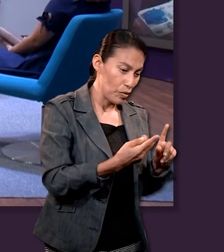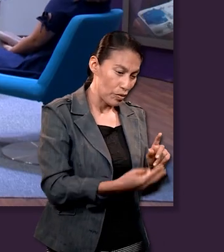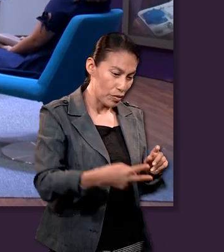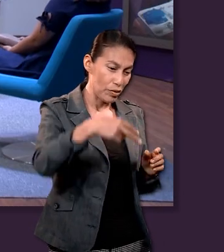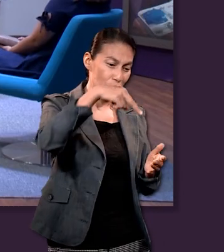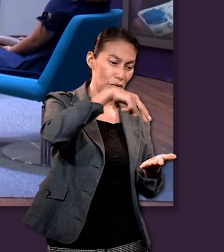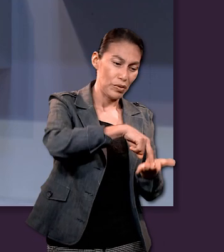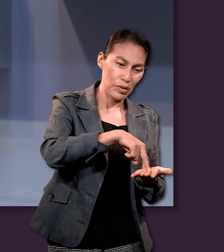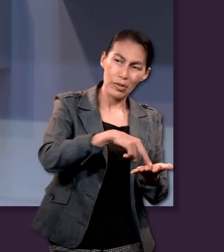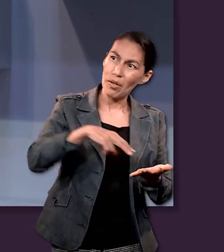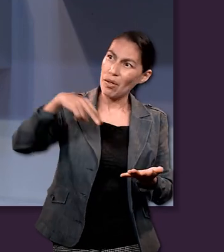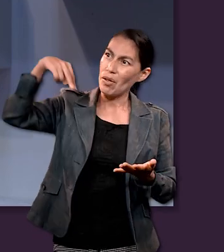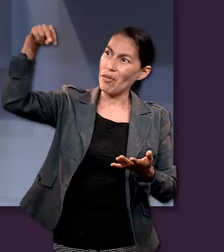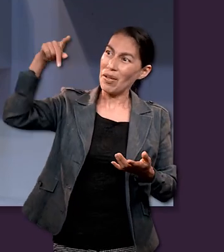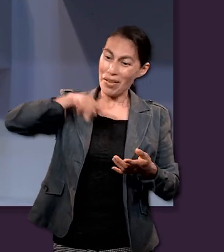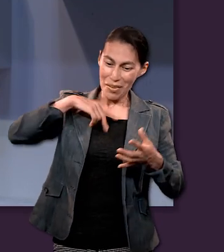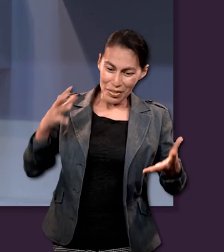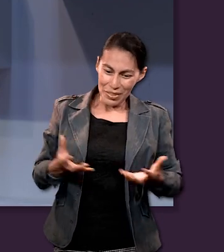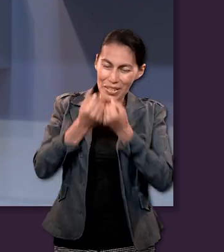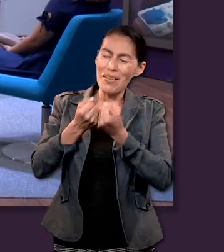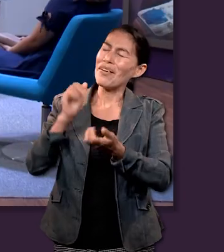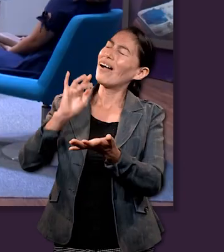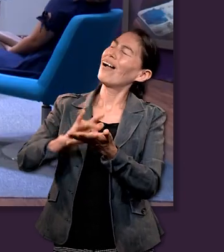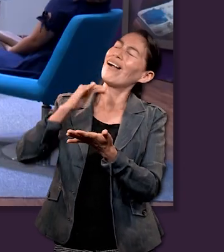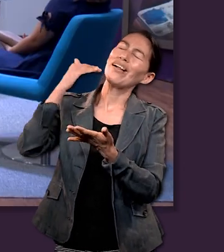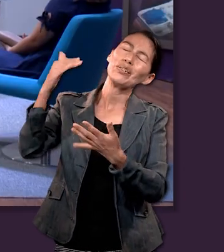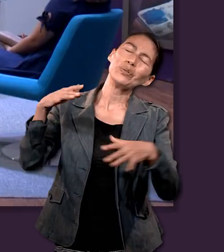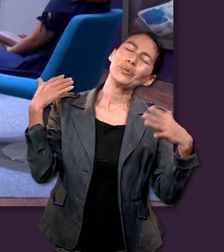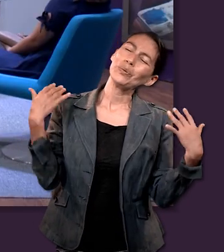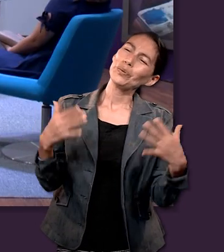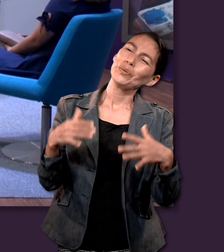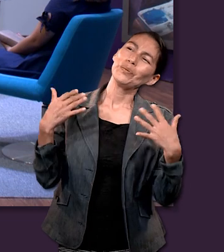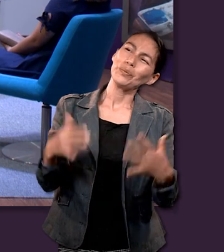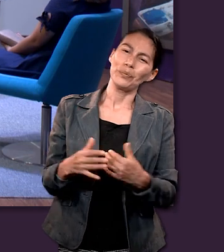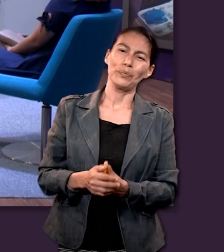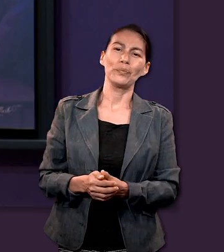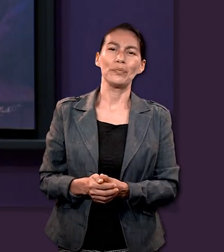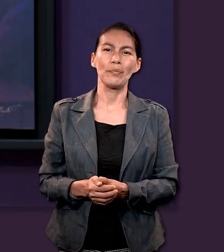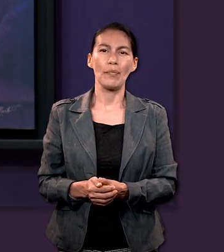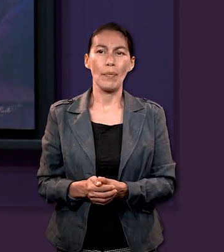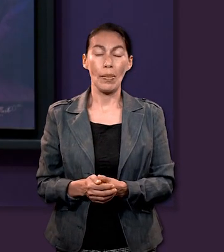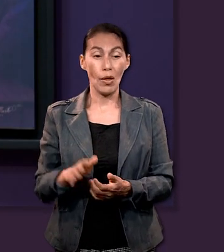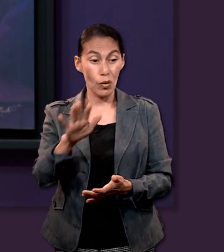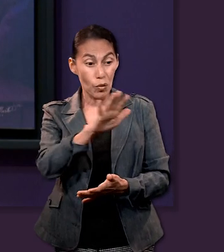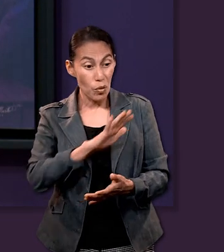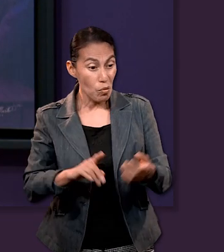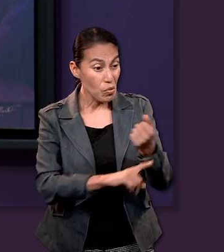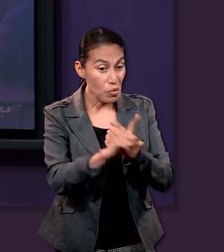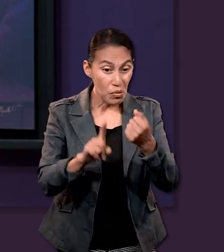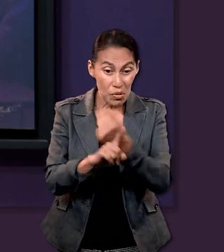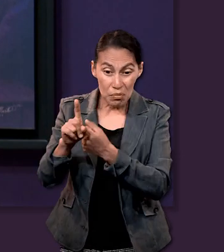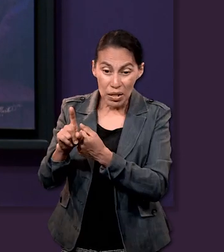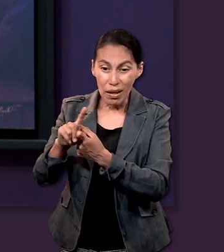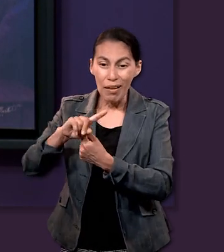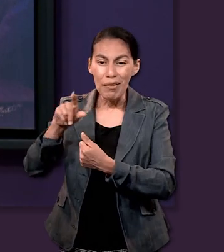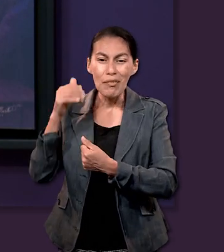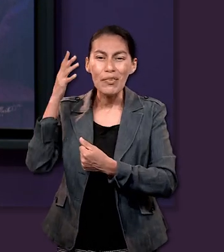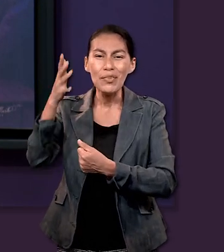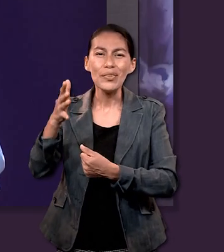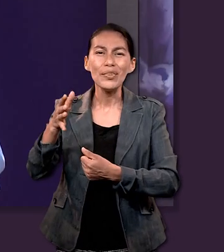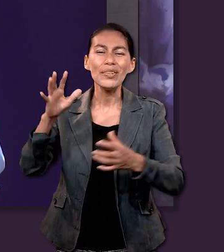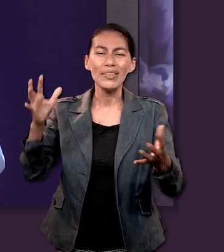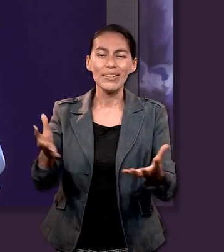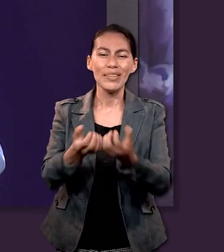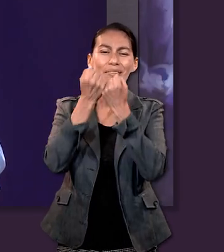pase aunque esté pasando por la sombra de valle de muerte como vimos las lecciones pasadas habrá solución a los